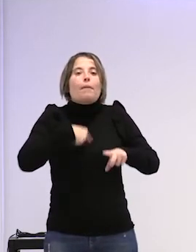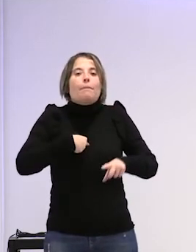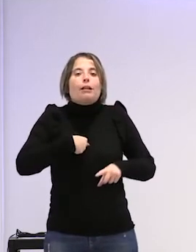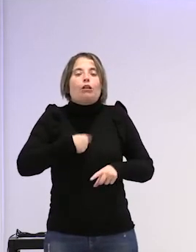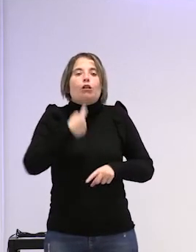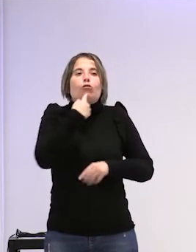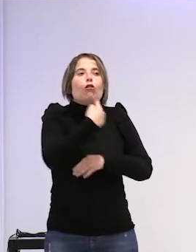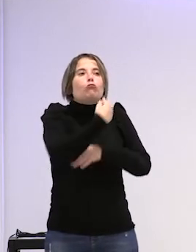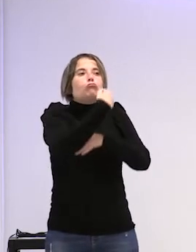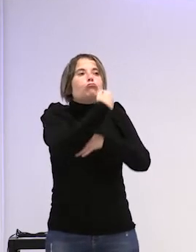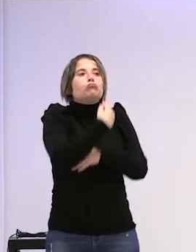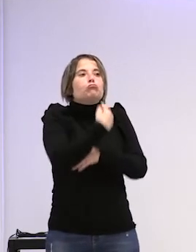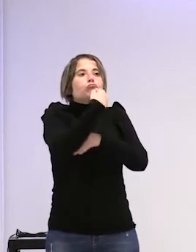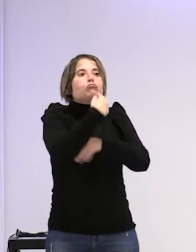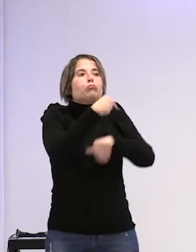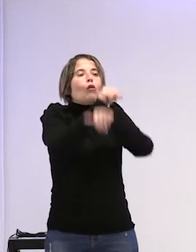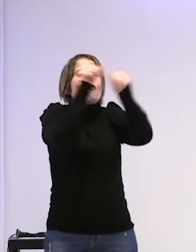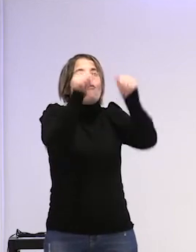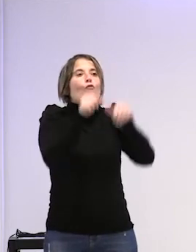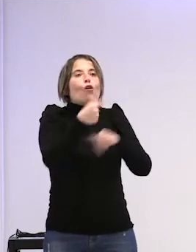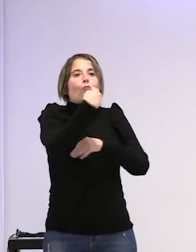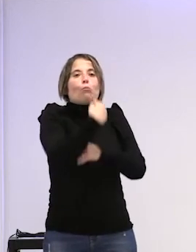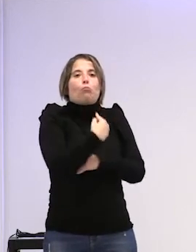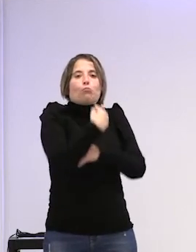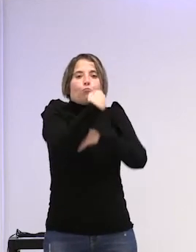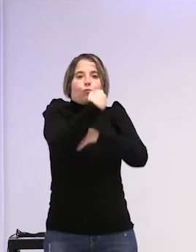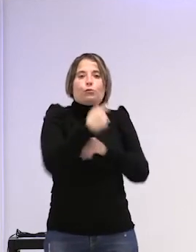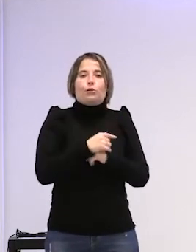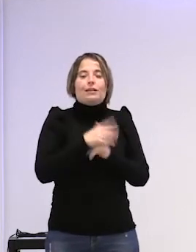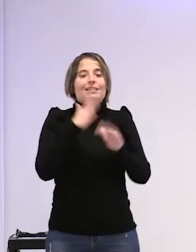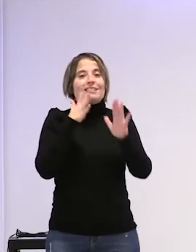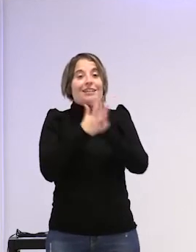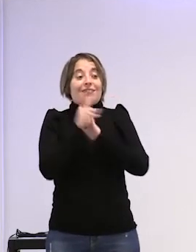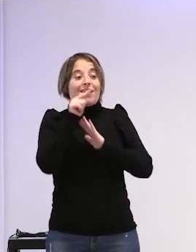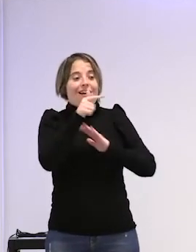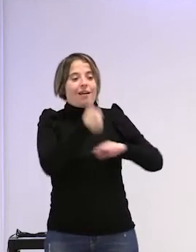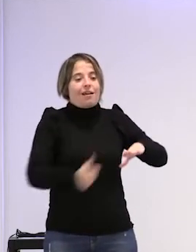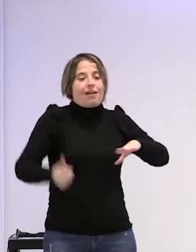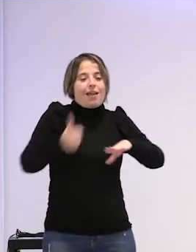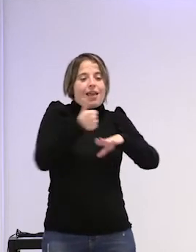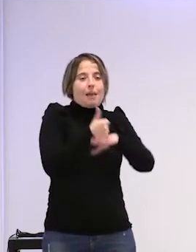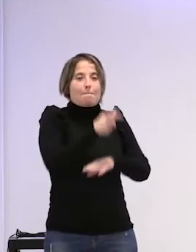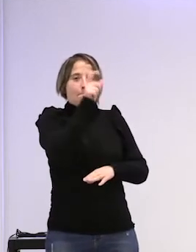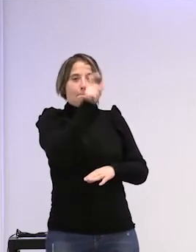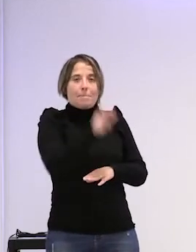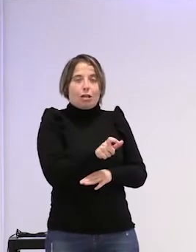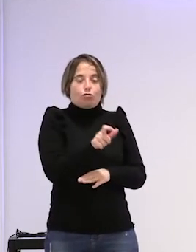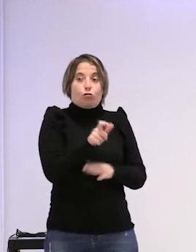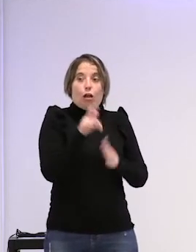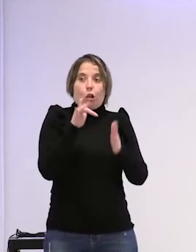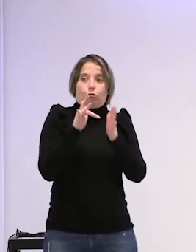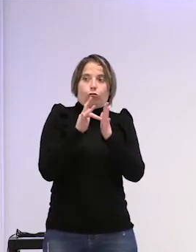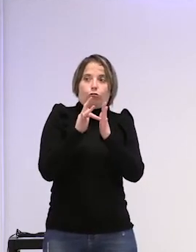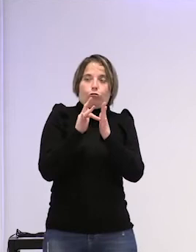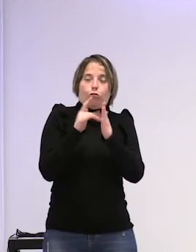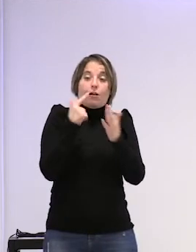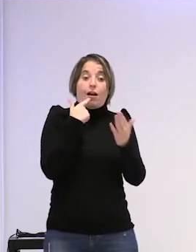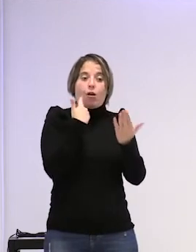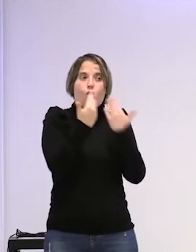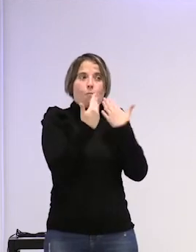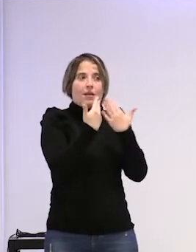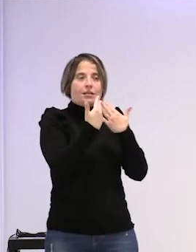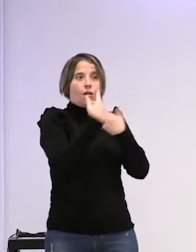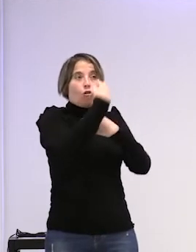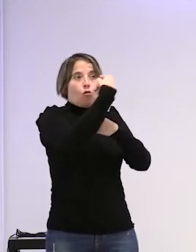obedezcas a un patrón establecido se crea una jerarquía con esa persona con la que estás teniendo una conversación